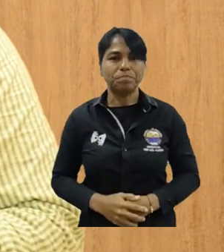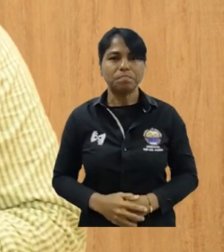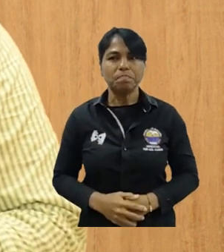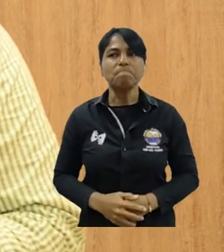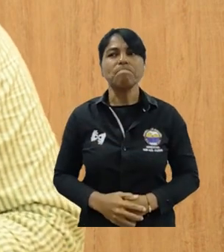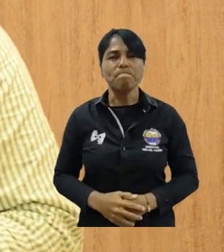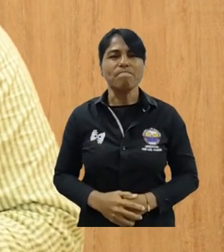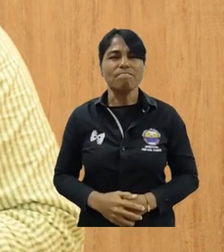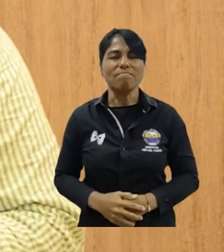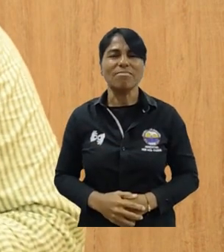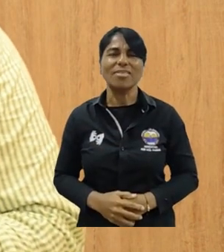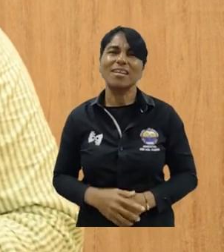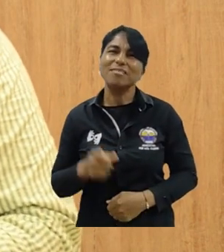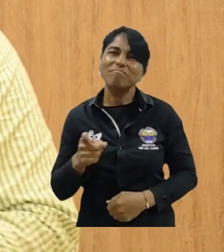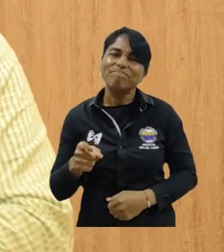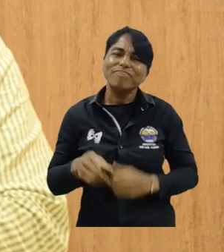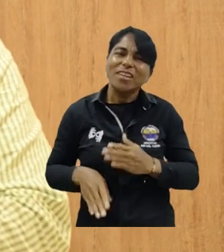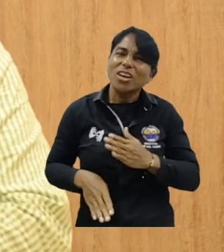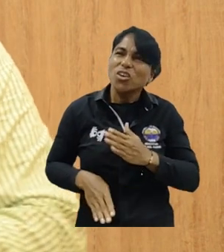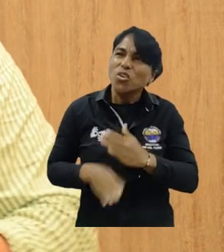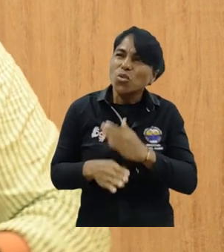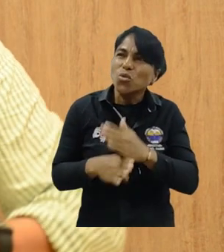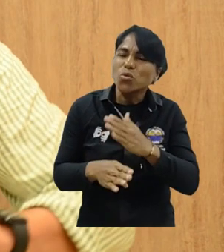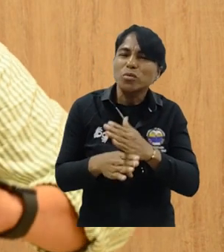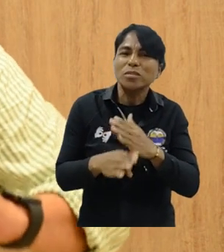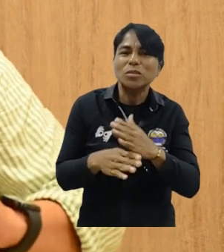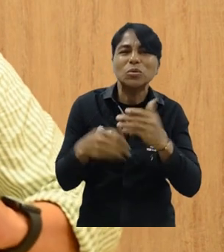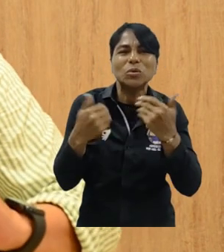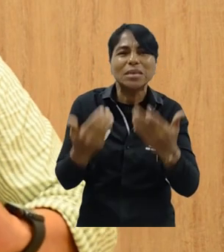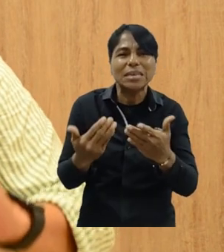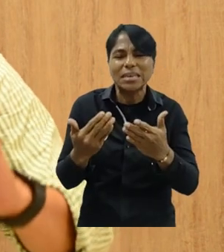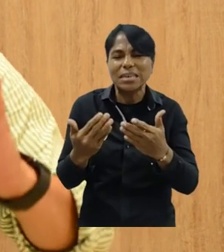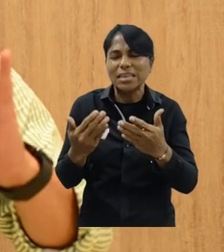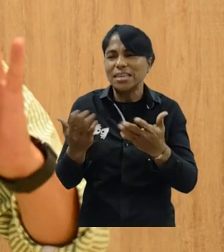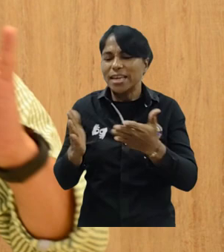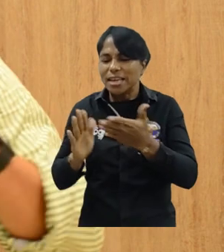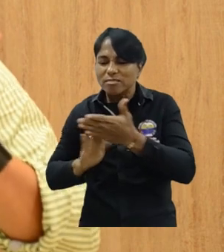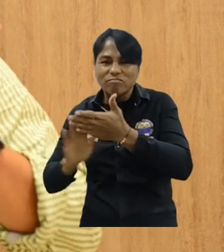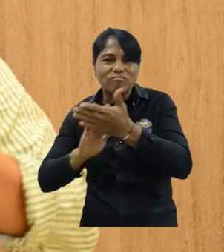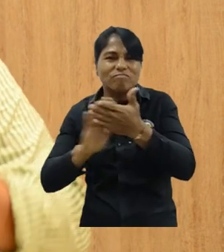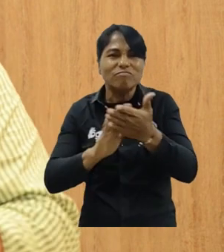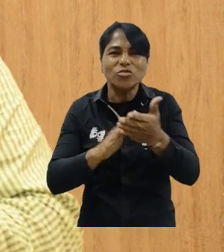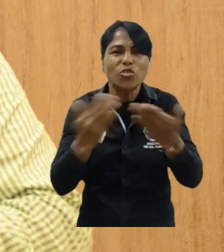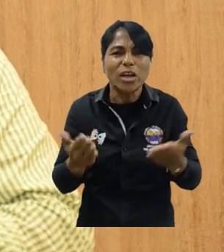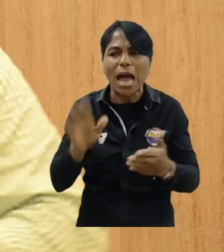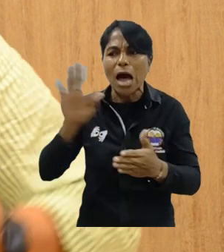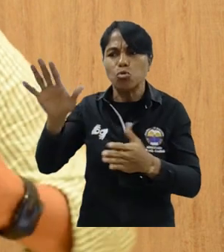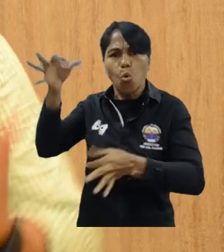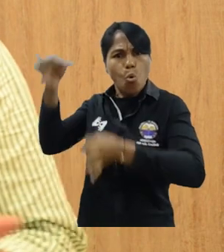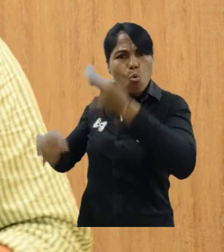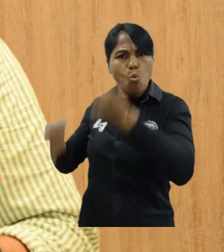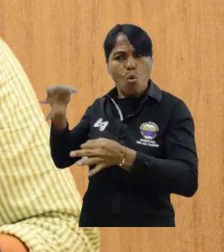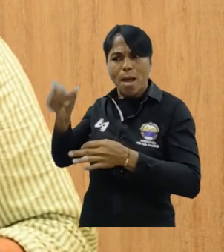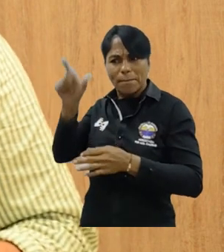tenemos una tendencia alta en que la resolución depende, es del juez, heterocompositiva